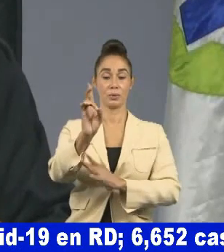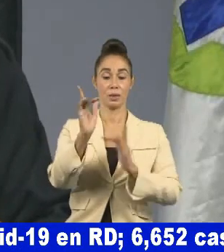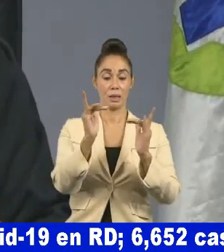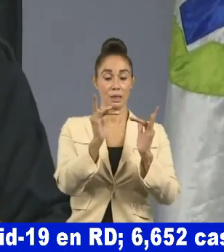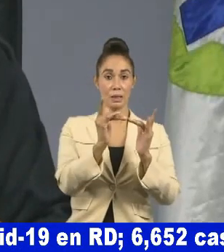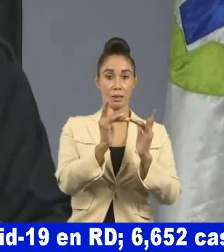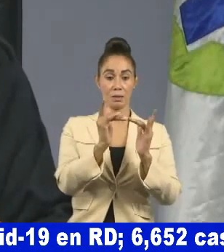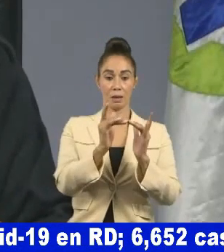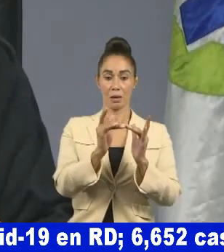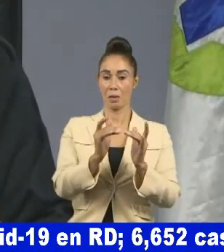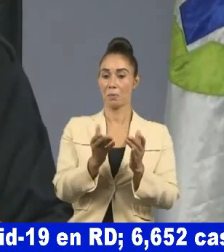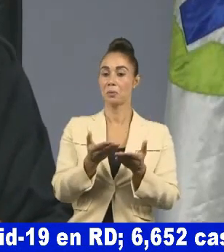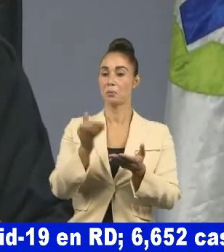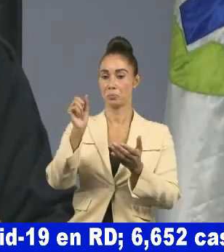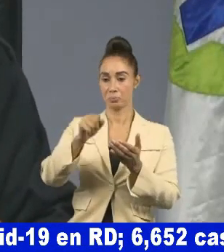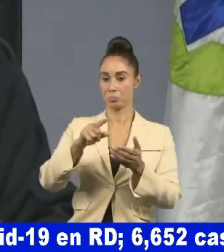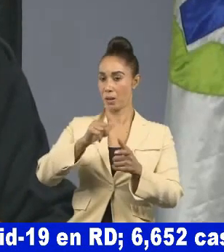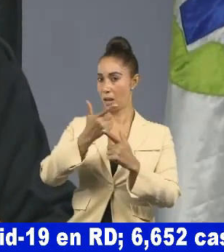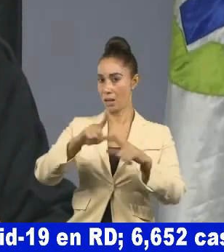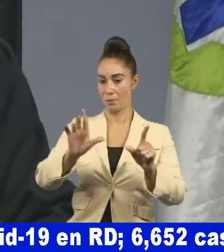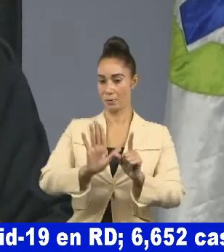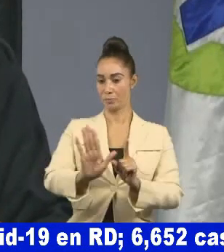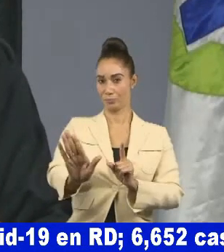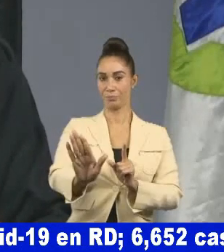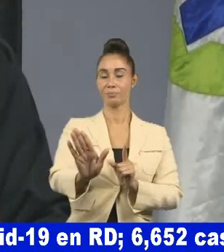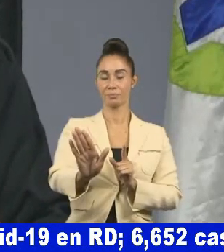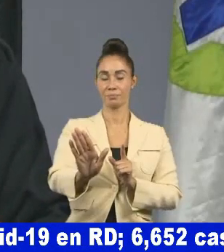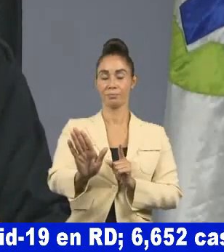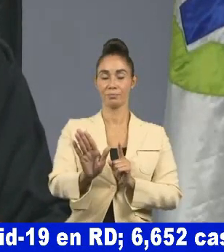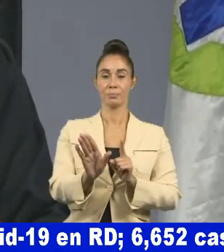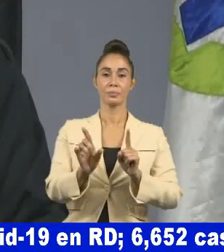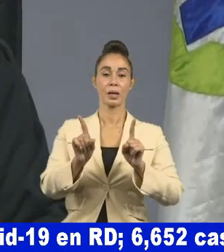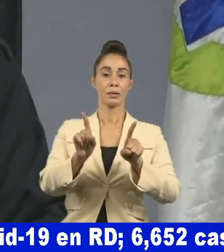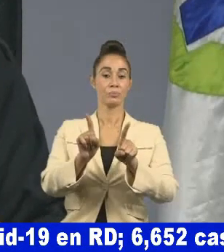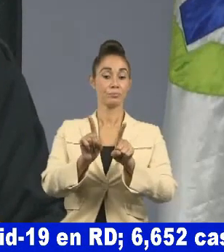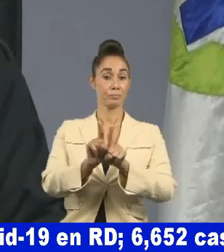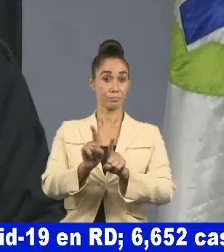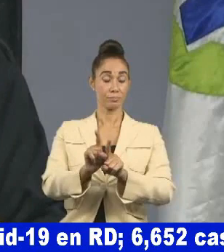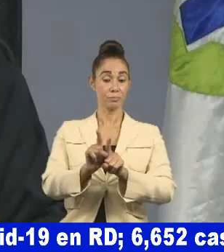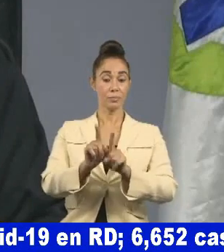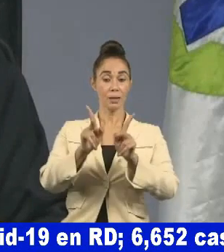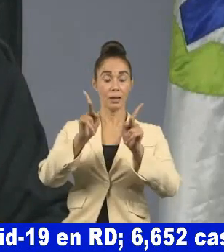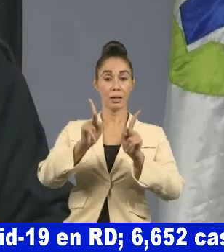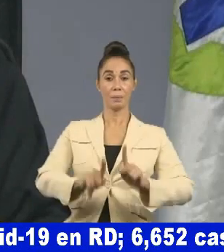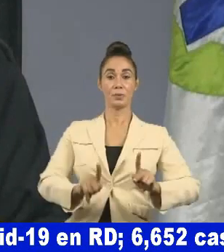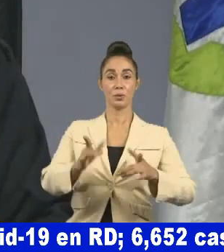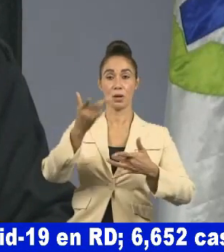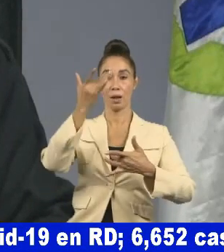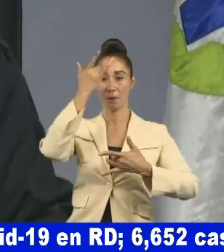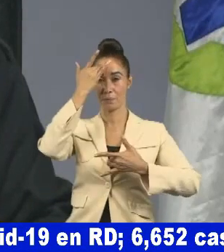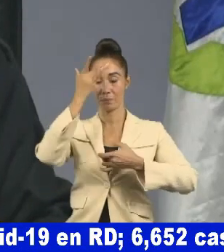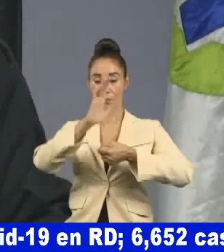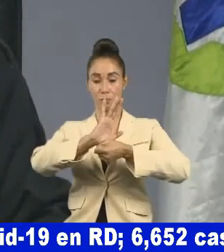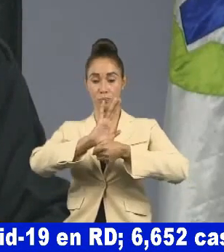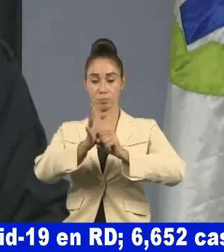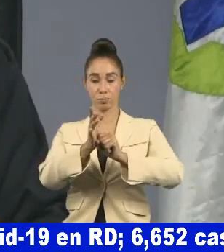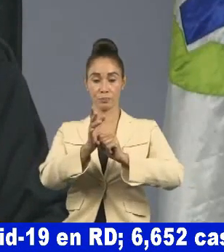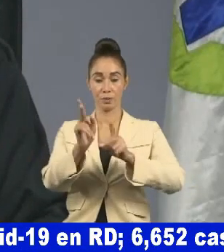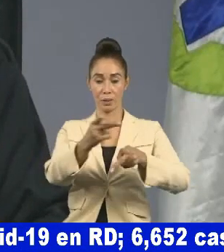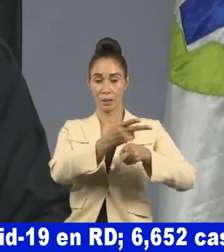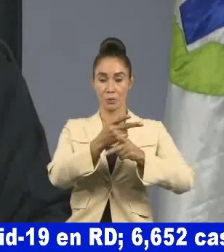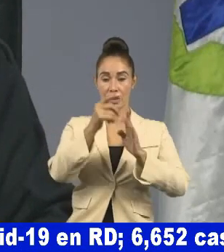disponibles. Igualmente, número de pacientes en UCI